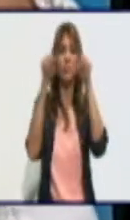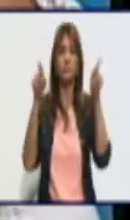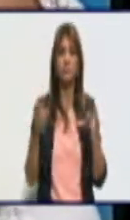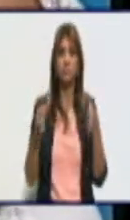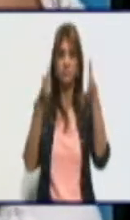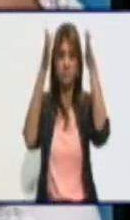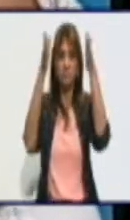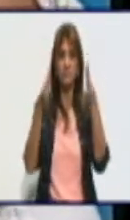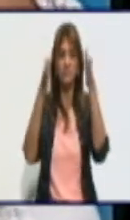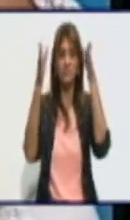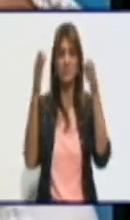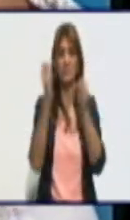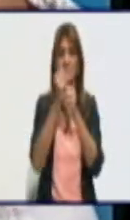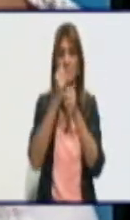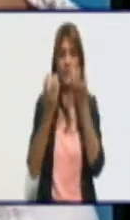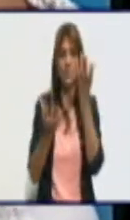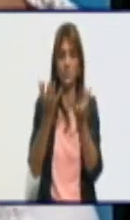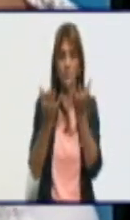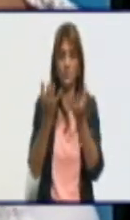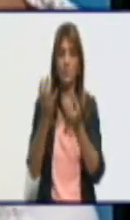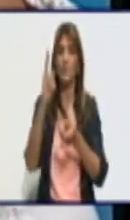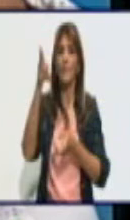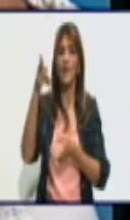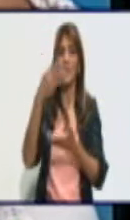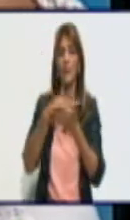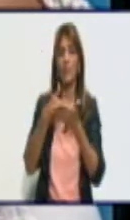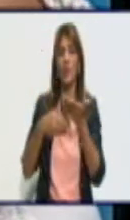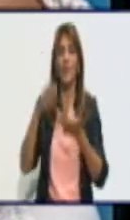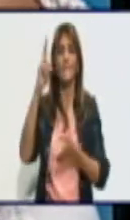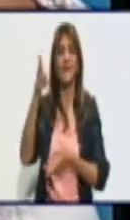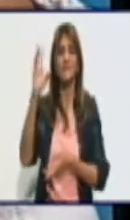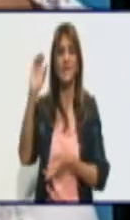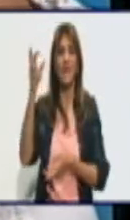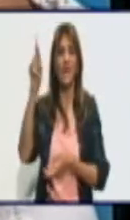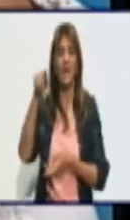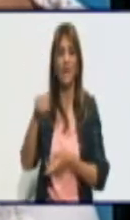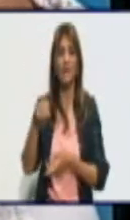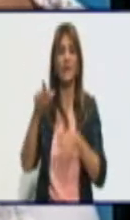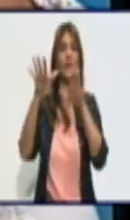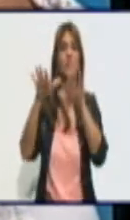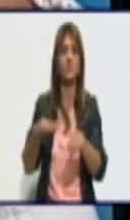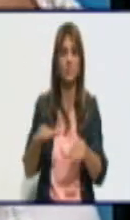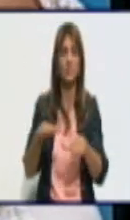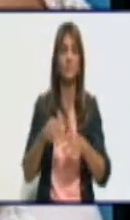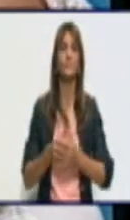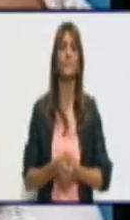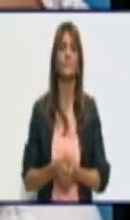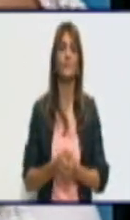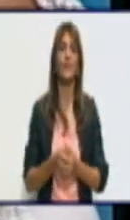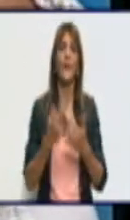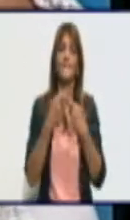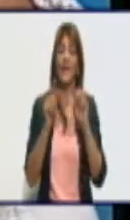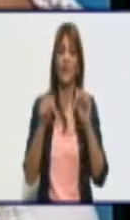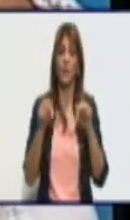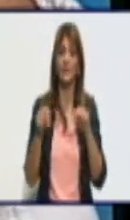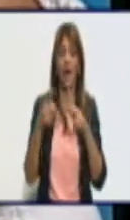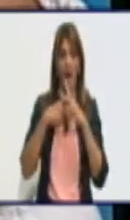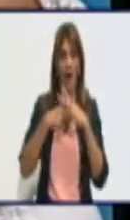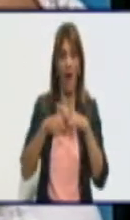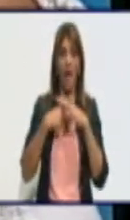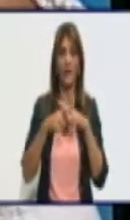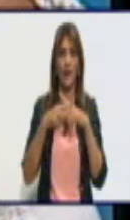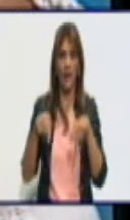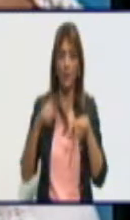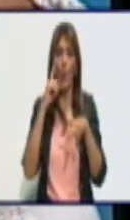con un sensor que provocó la parada del equipo, que en estos momentos está allí la presencia de Electromedicina Provincial,